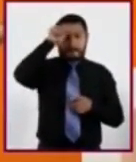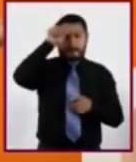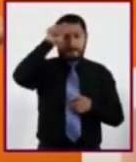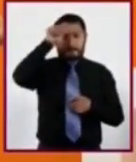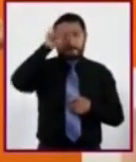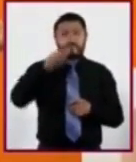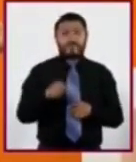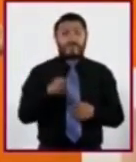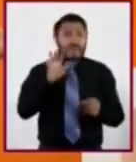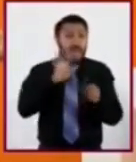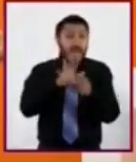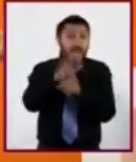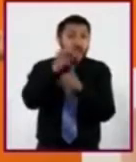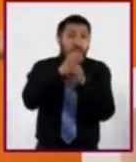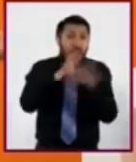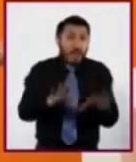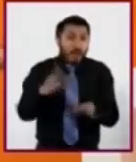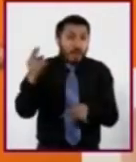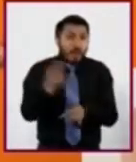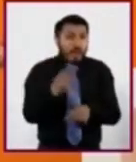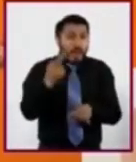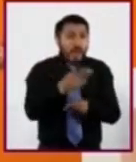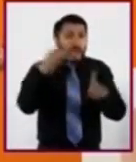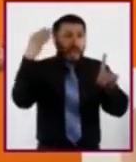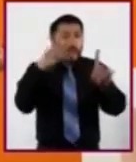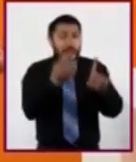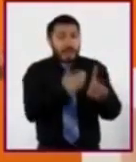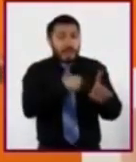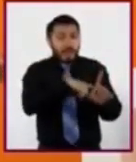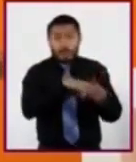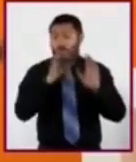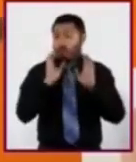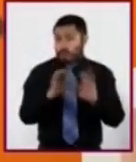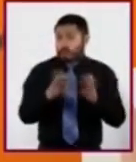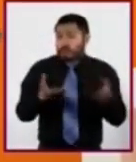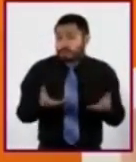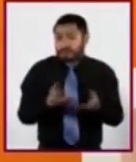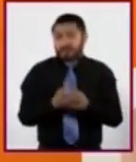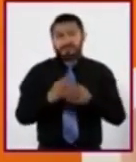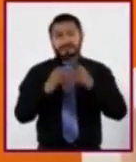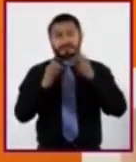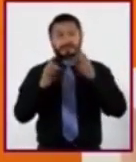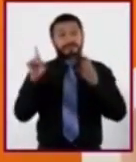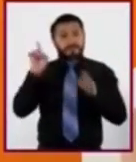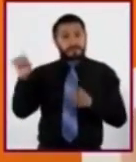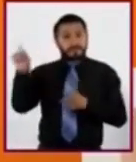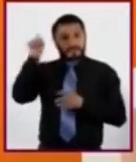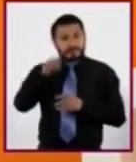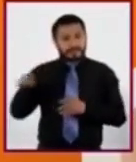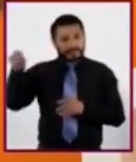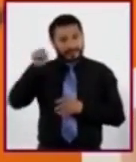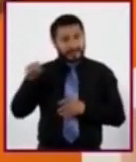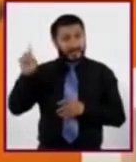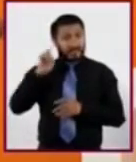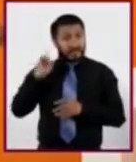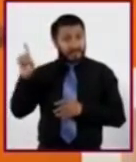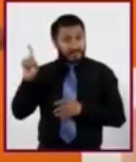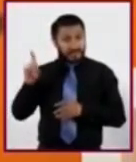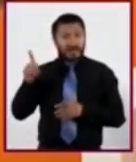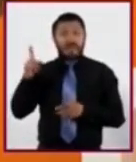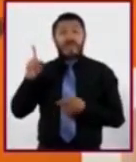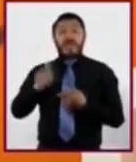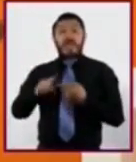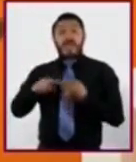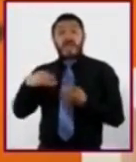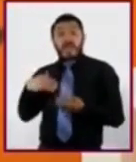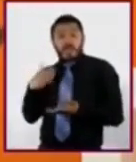¿Qué información necesito para cuidar mi salud? Círculo derecho. ¿A quién acudo